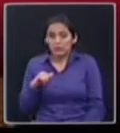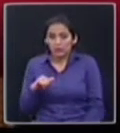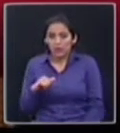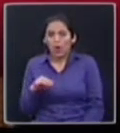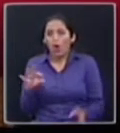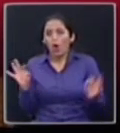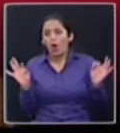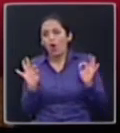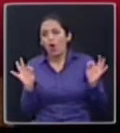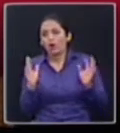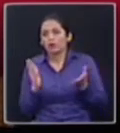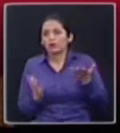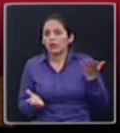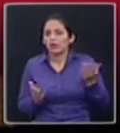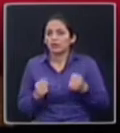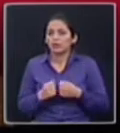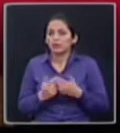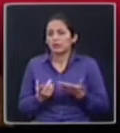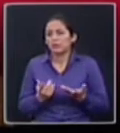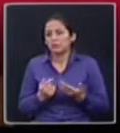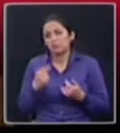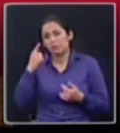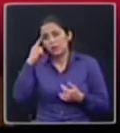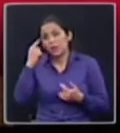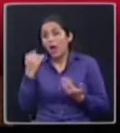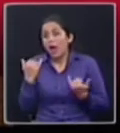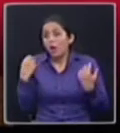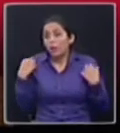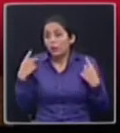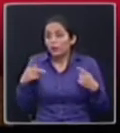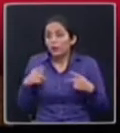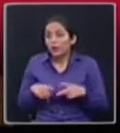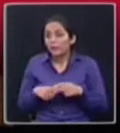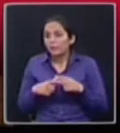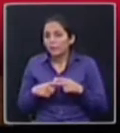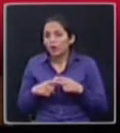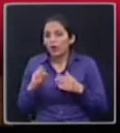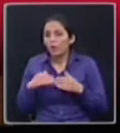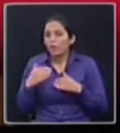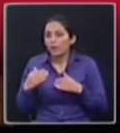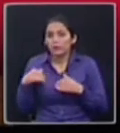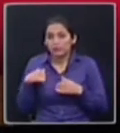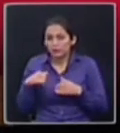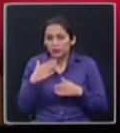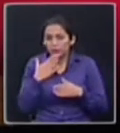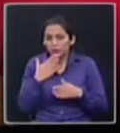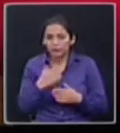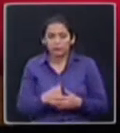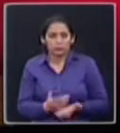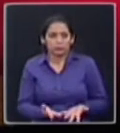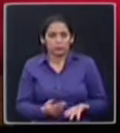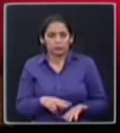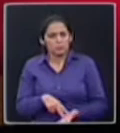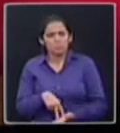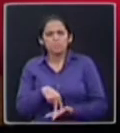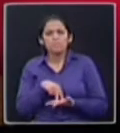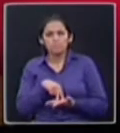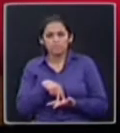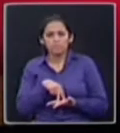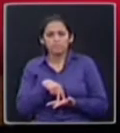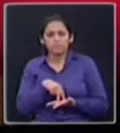hoy se presenta la oportunidad? Es un paso firme porque estamos respondiendo en base a nuestra competencia. Creo que